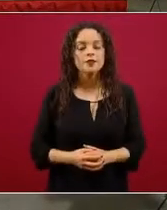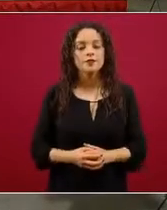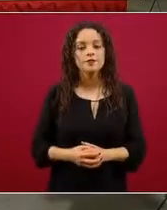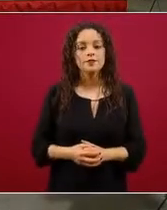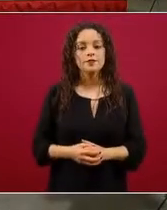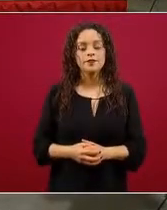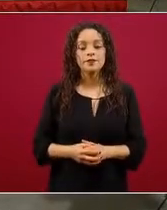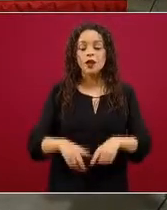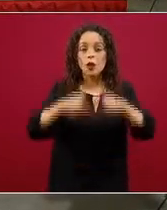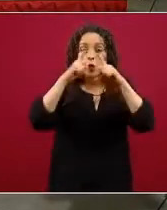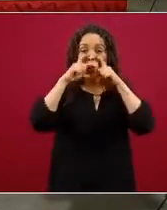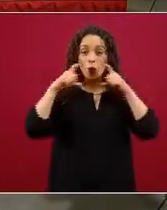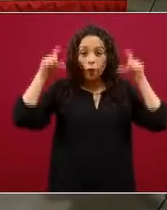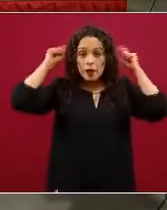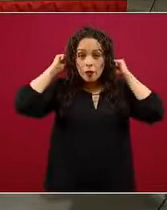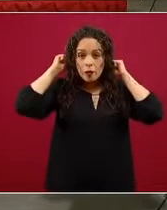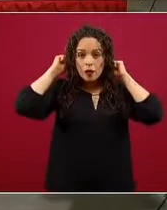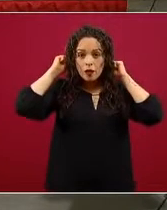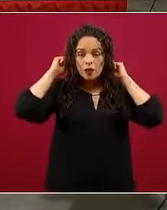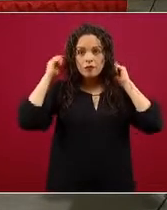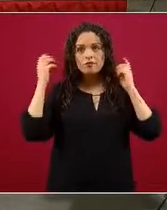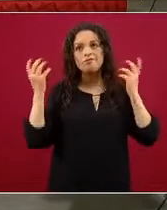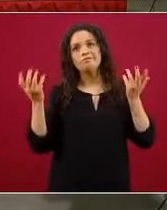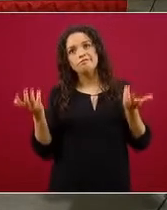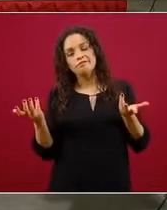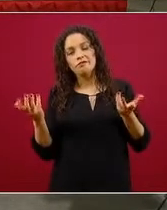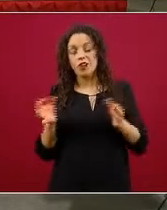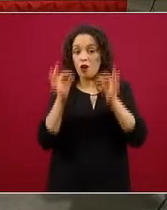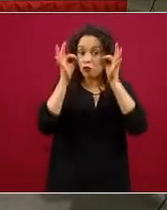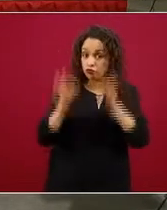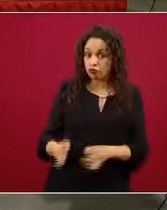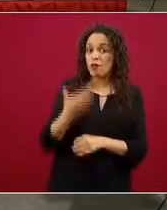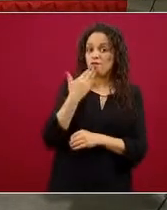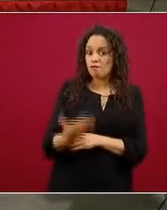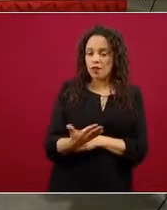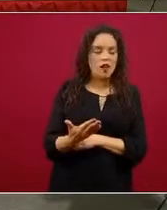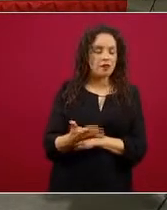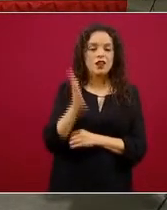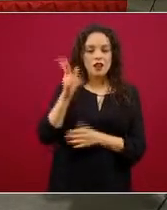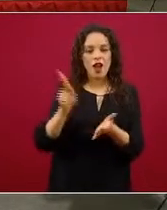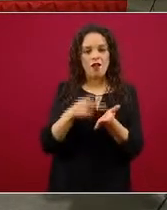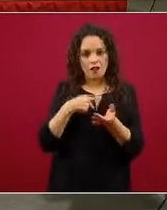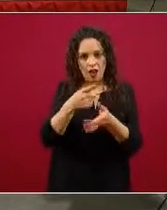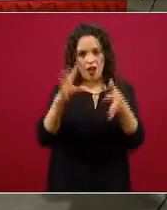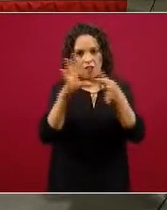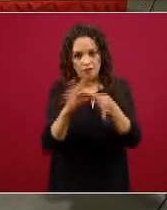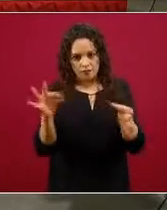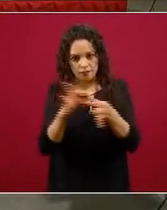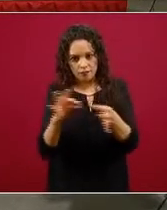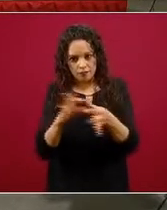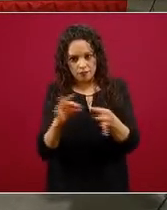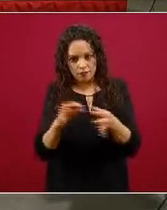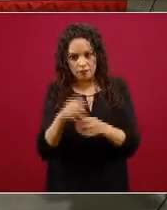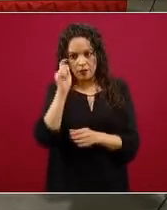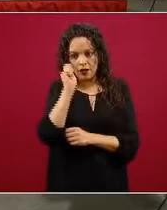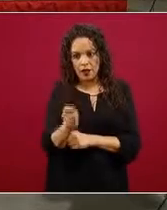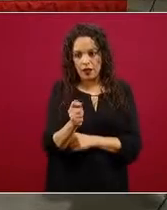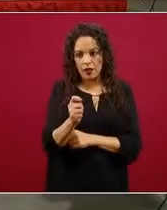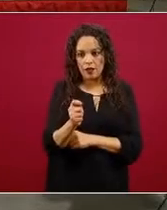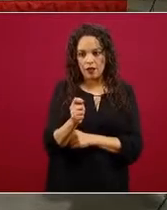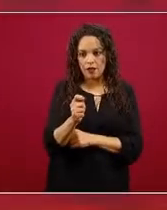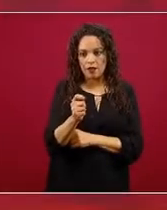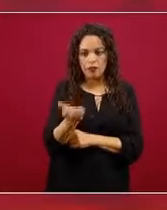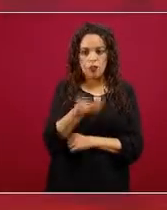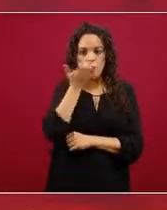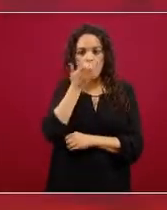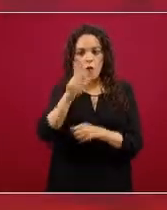El cubrebocas puede ser un medio, no es tan efectivo, hemos explicado que el cubrebocas que tiene filtrado, el convencional,